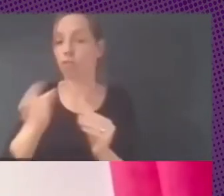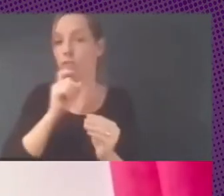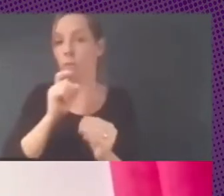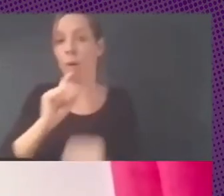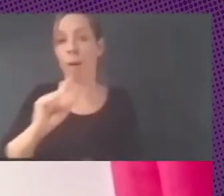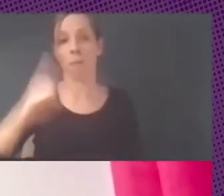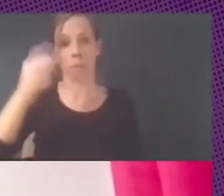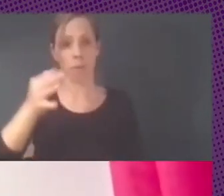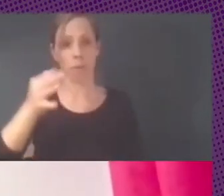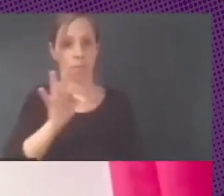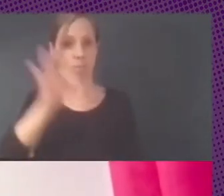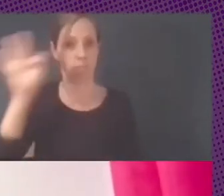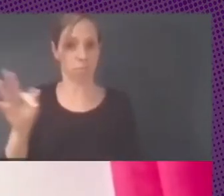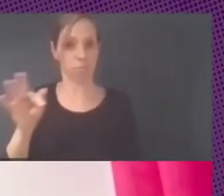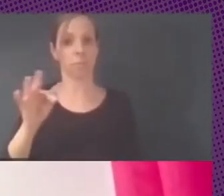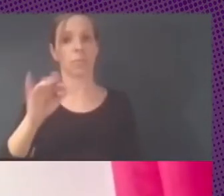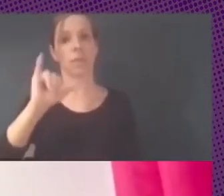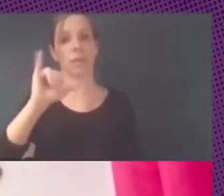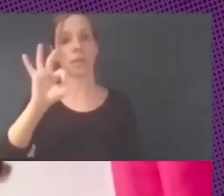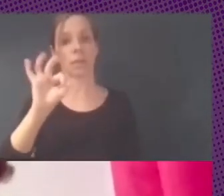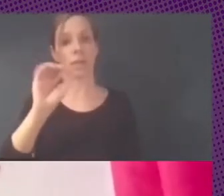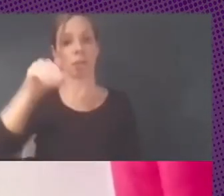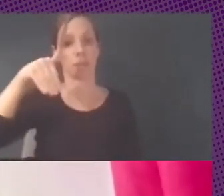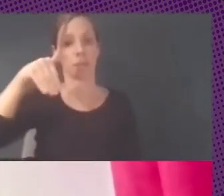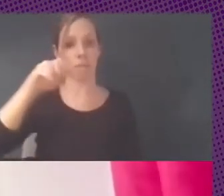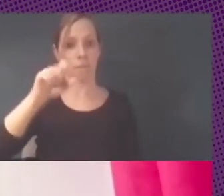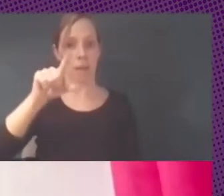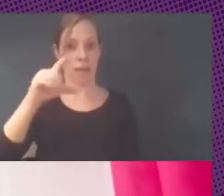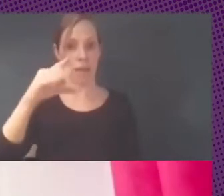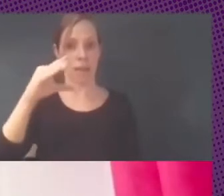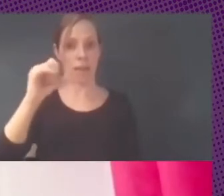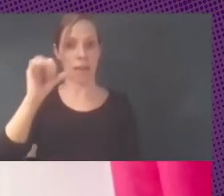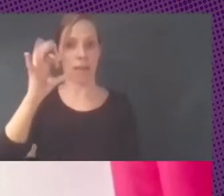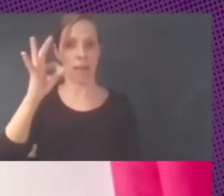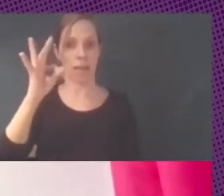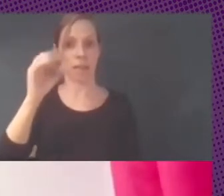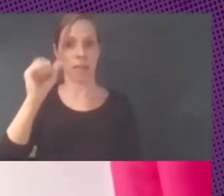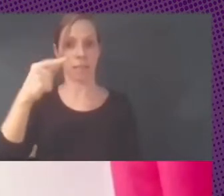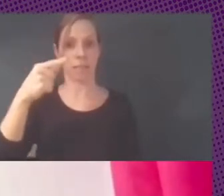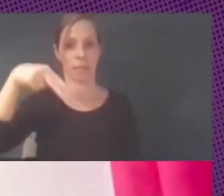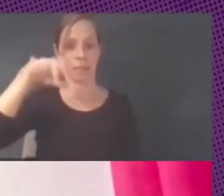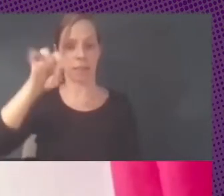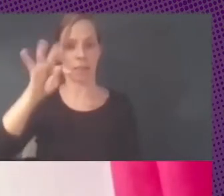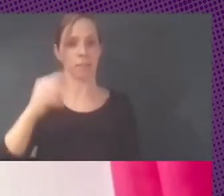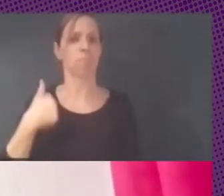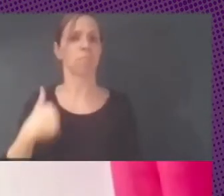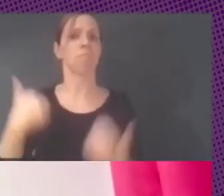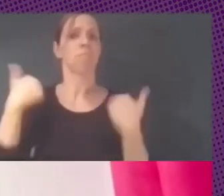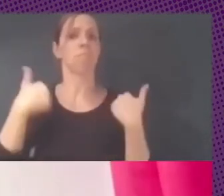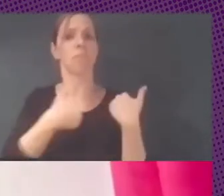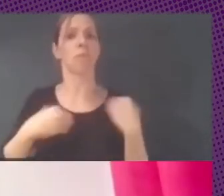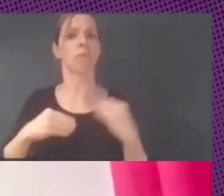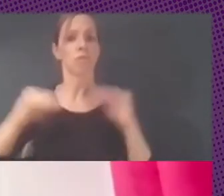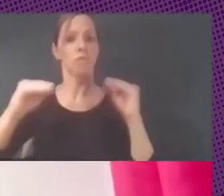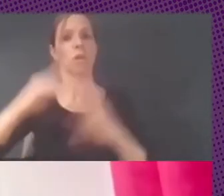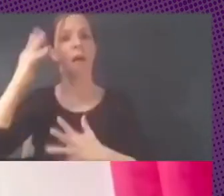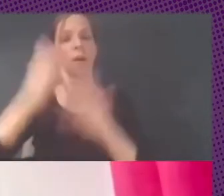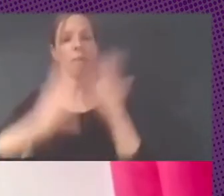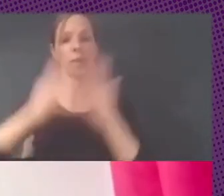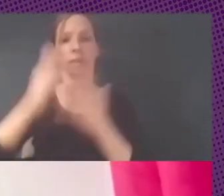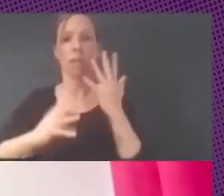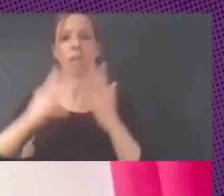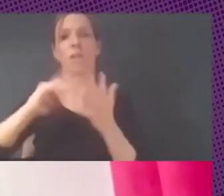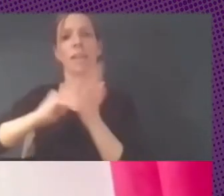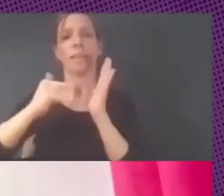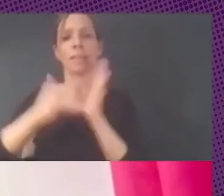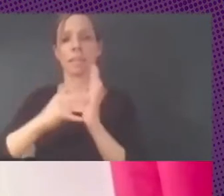pasar la palabra a Ismael Castañez. Ismael es administrador de sistemas GNU Linux, ha trabajado en